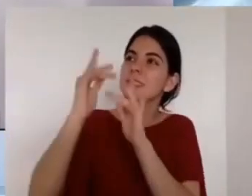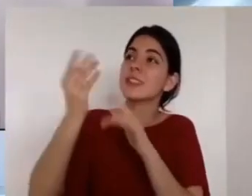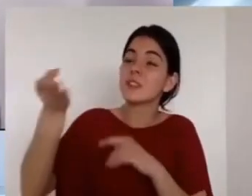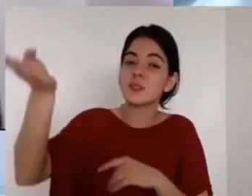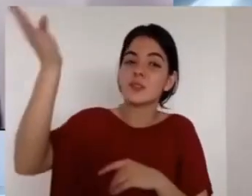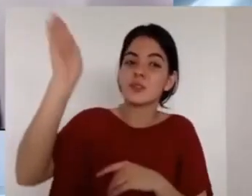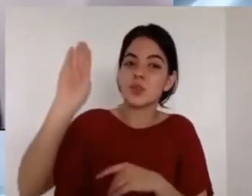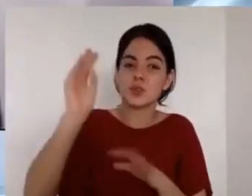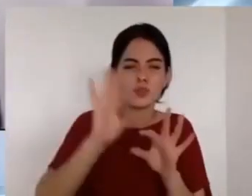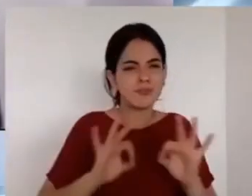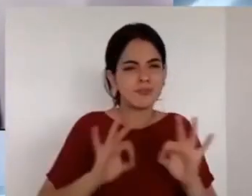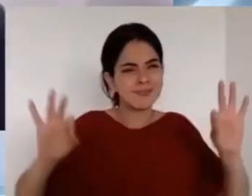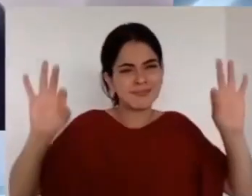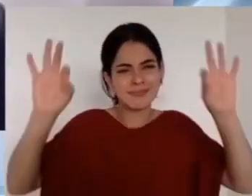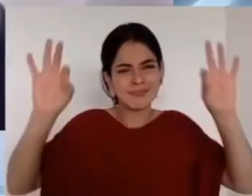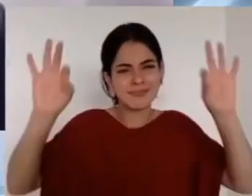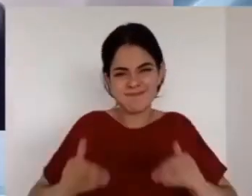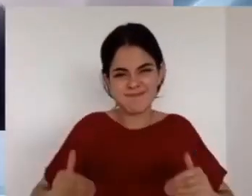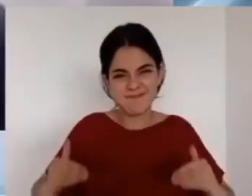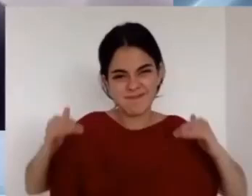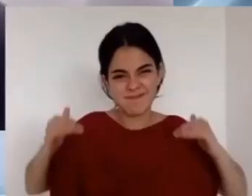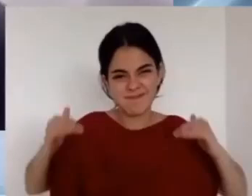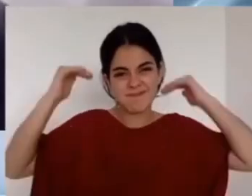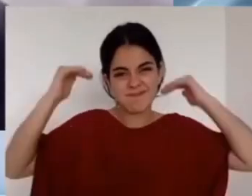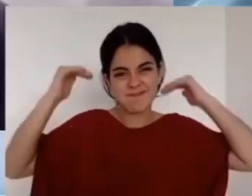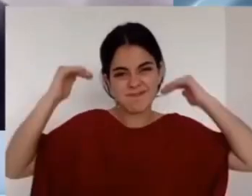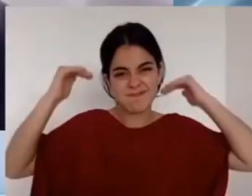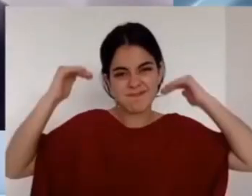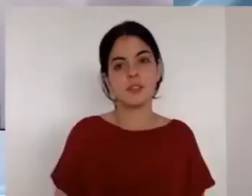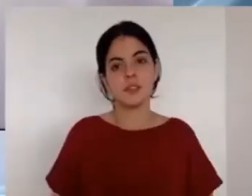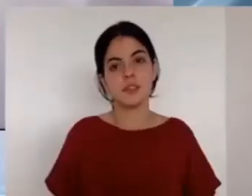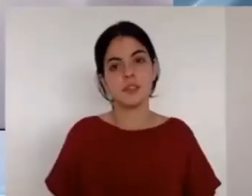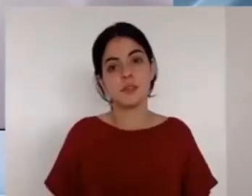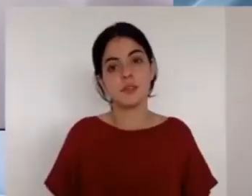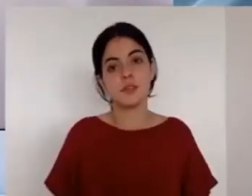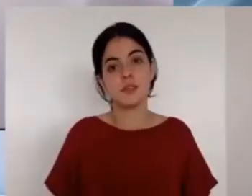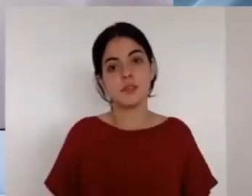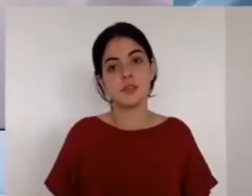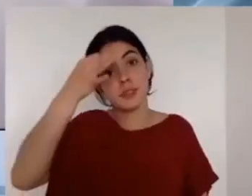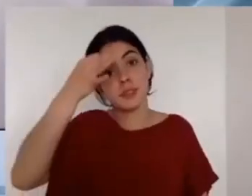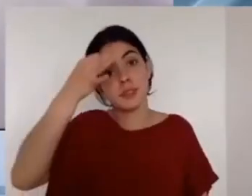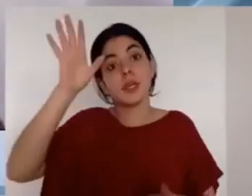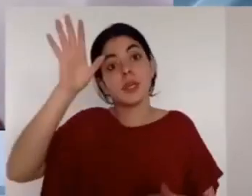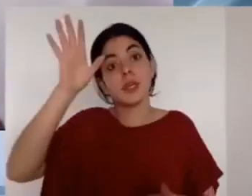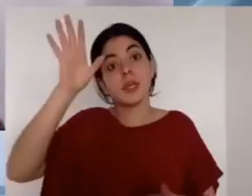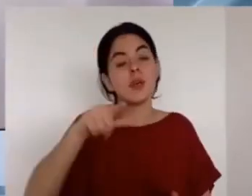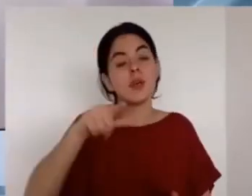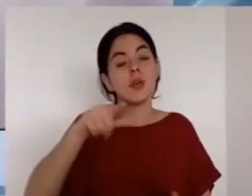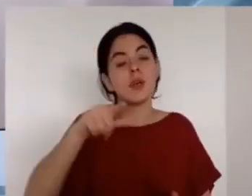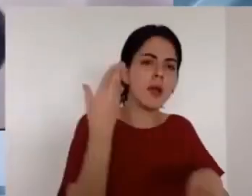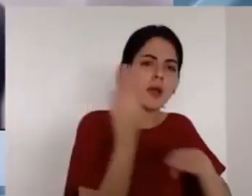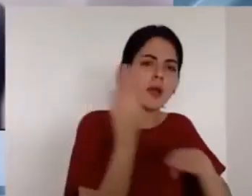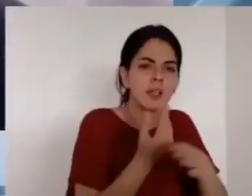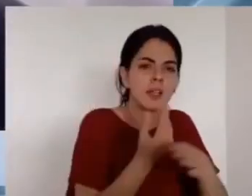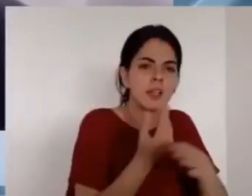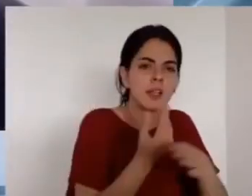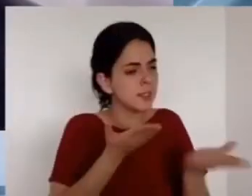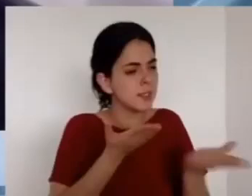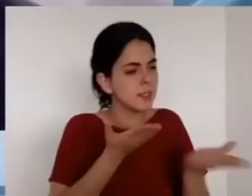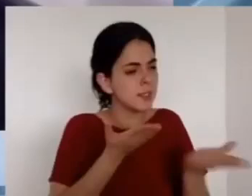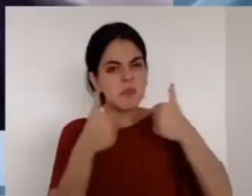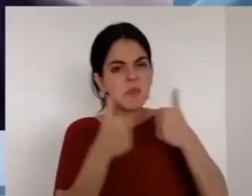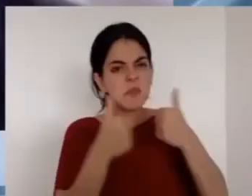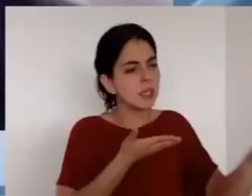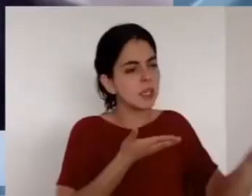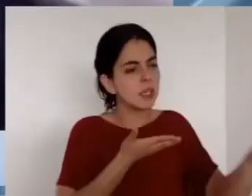tercero búsqueda de su rostro usted dirá porque yo también me pregunté y qué diferencia hay